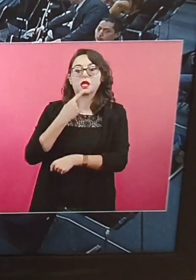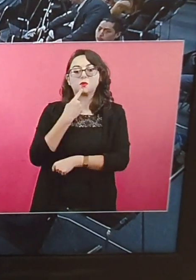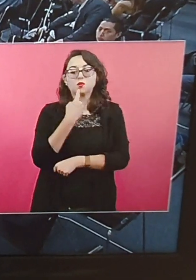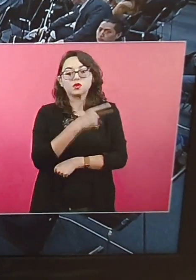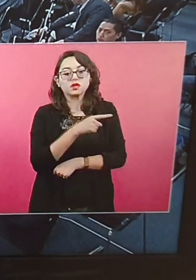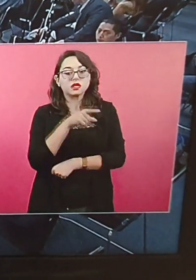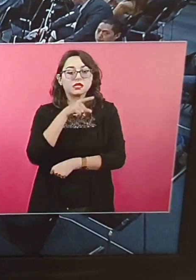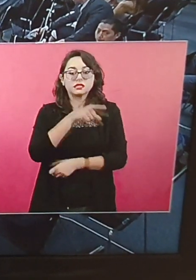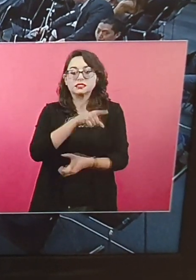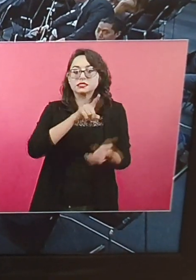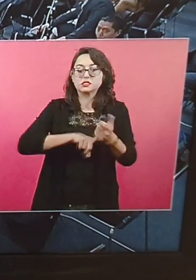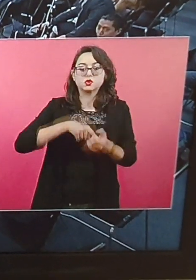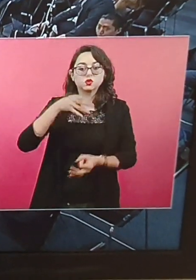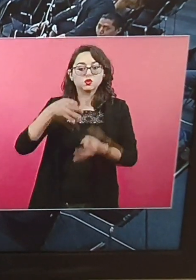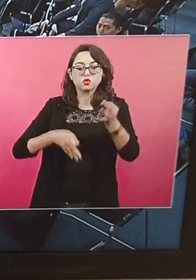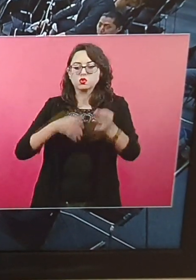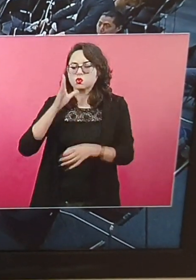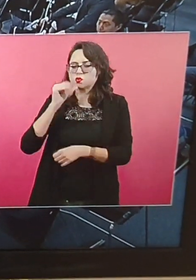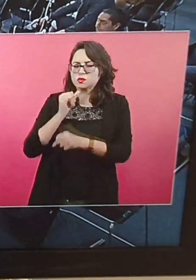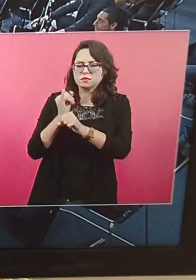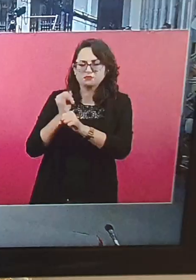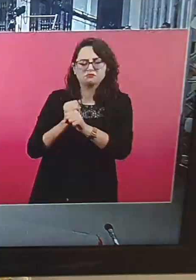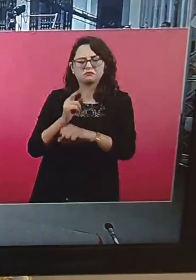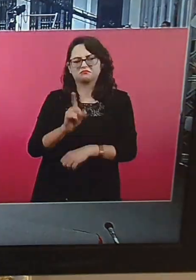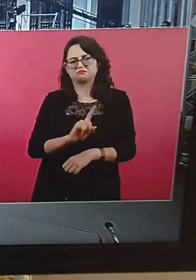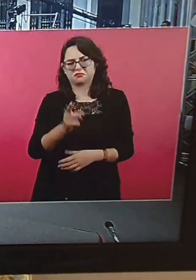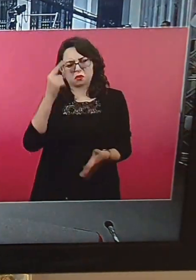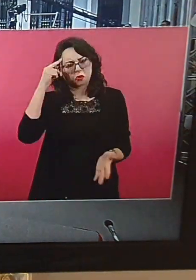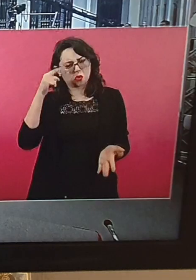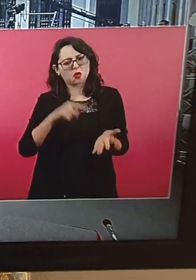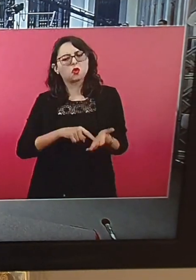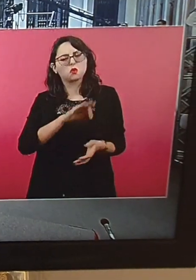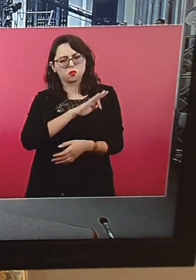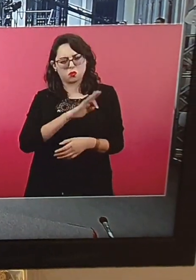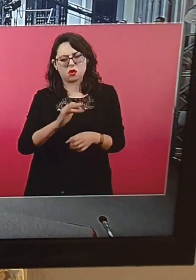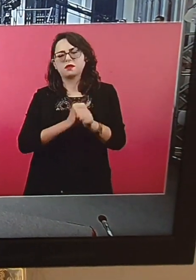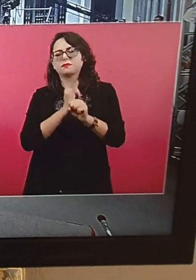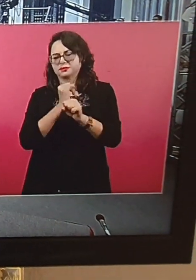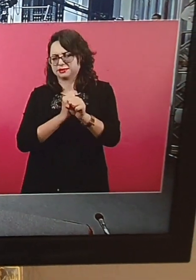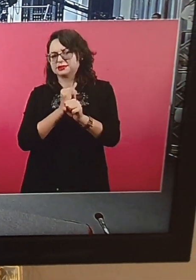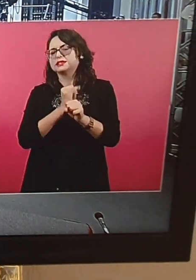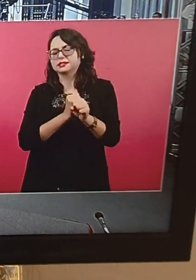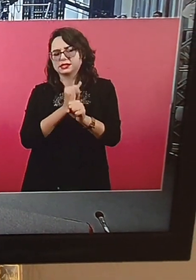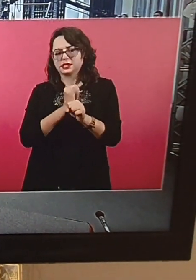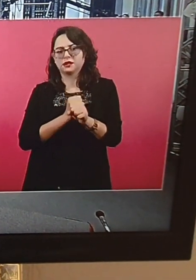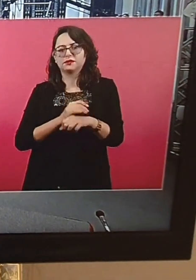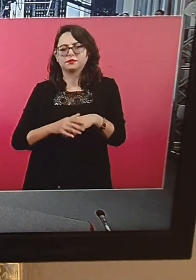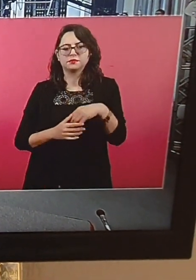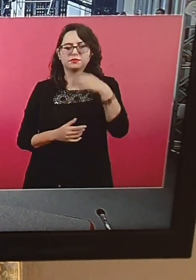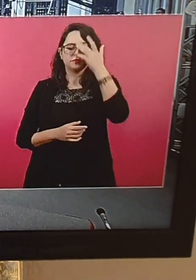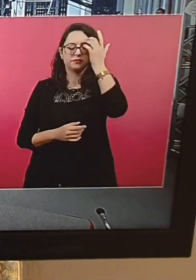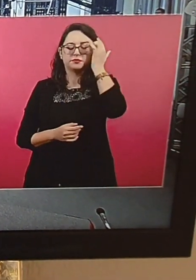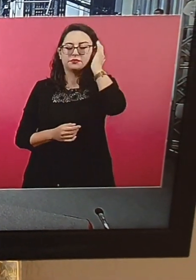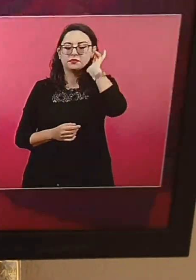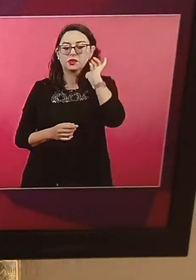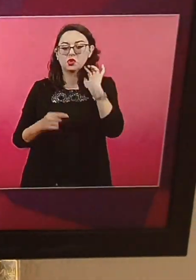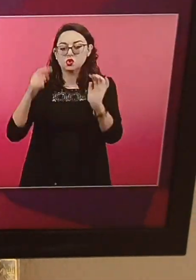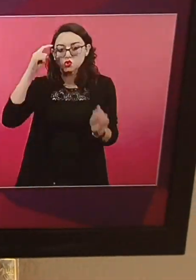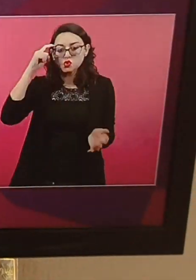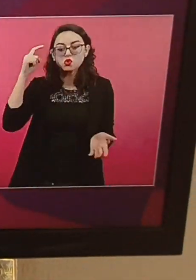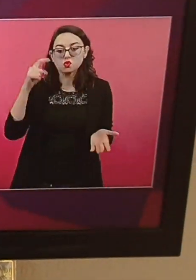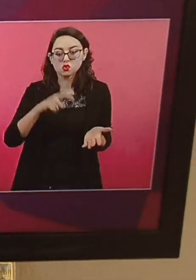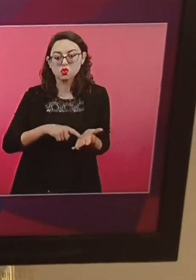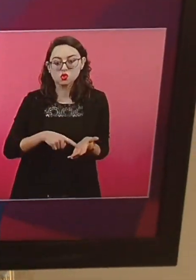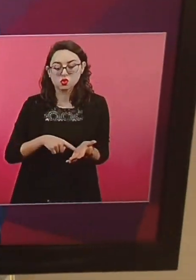ser... Yo creo que sí puede. Sí puede. Y además, creo que vamos a apuntar con el apoyo